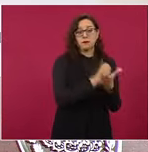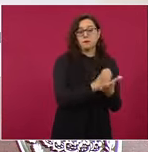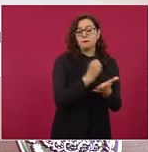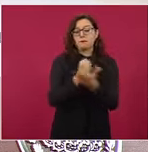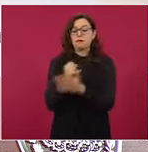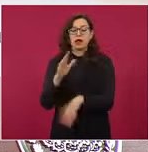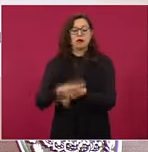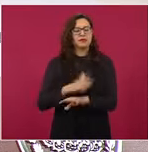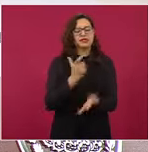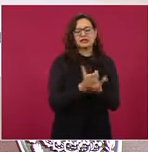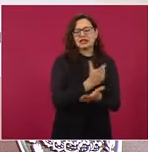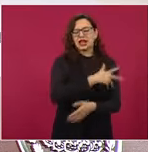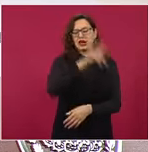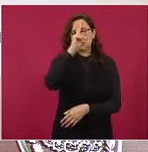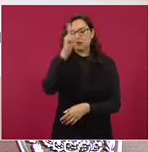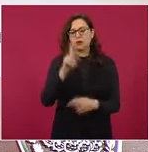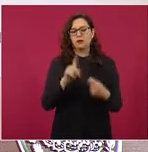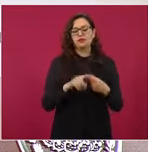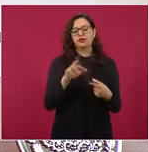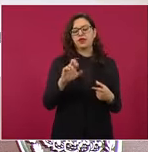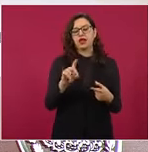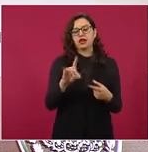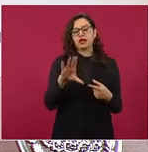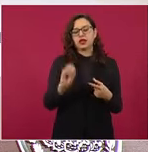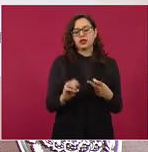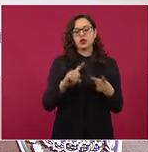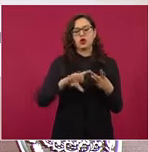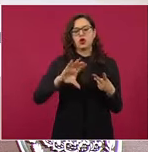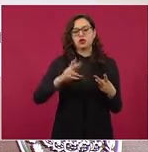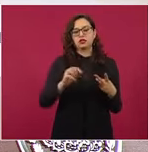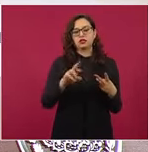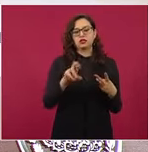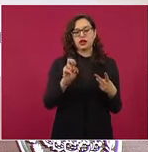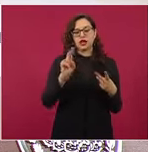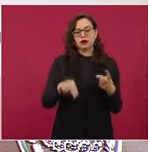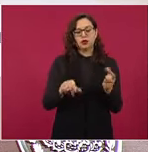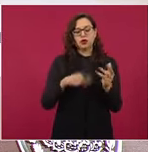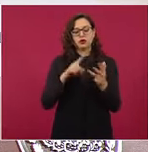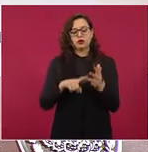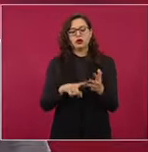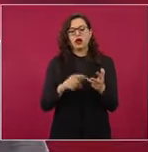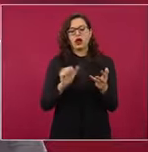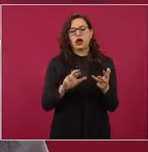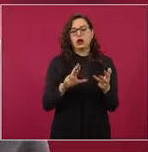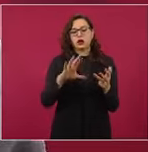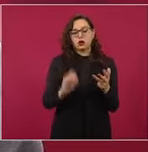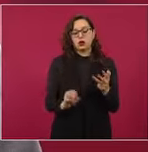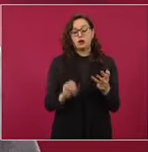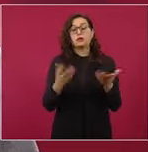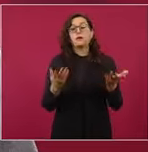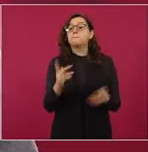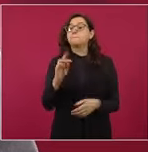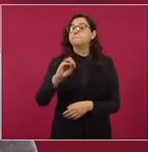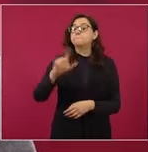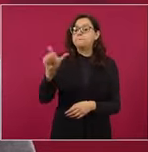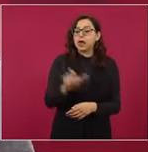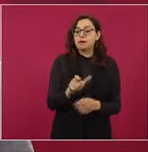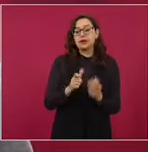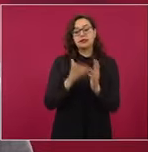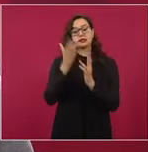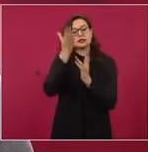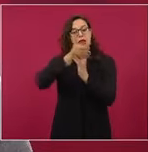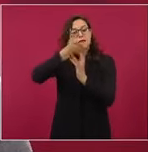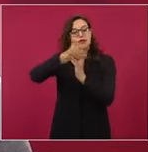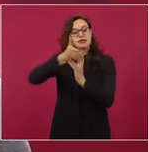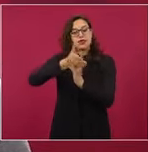margen más alto fue Redco, Chevron, Akron. Pemex está otra vez, por fortuna, a la mitad de la